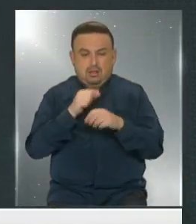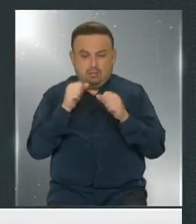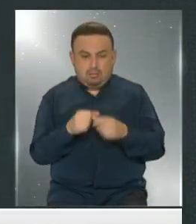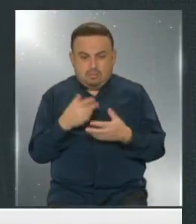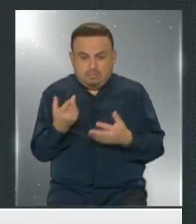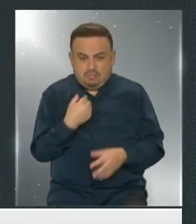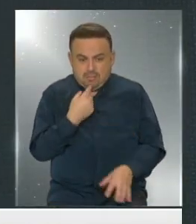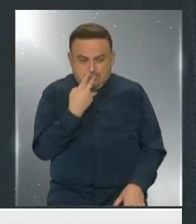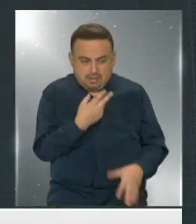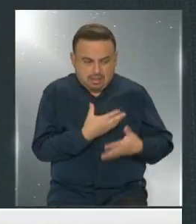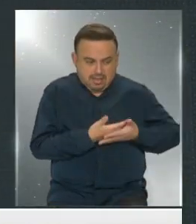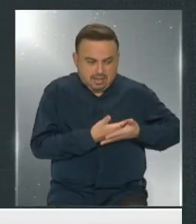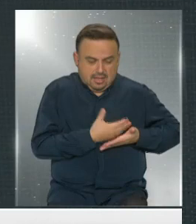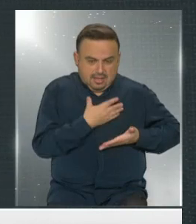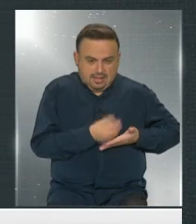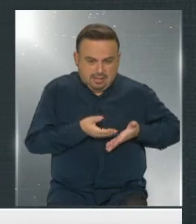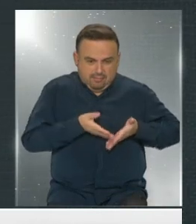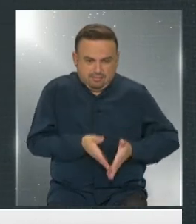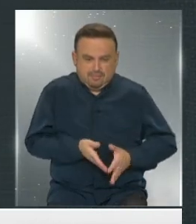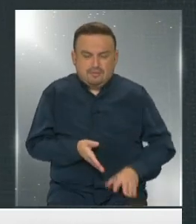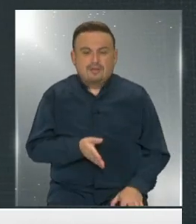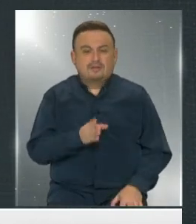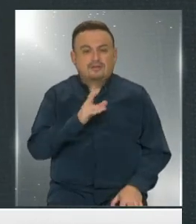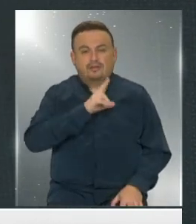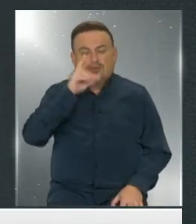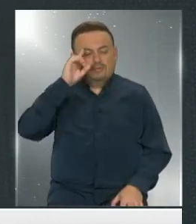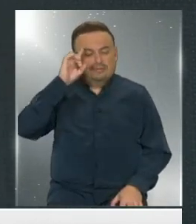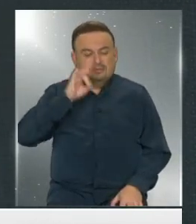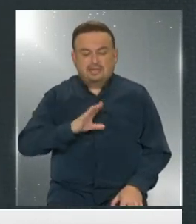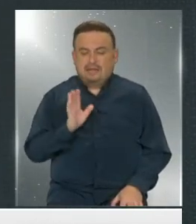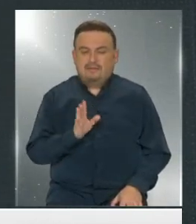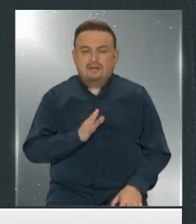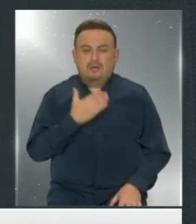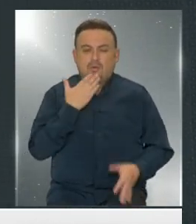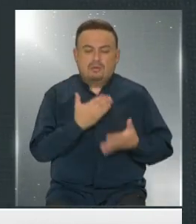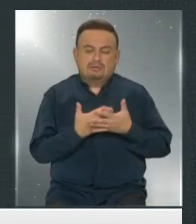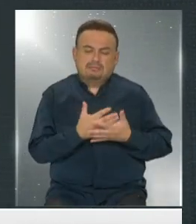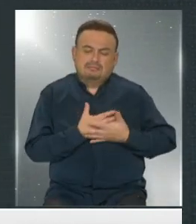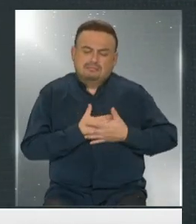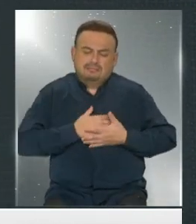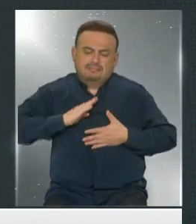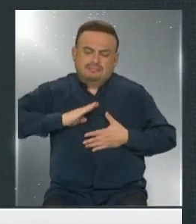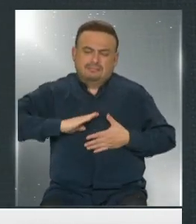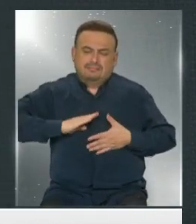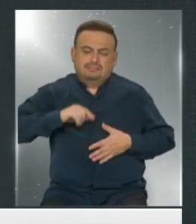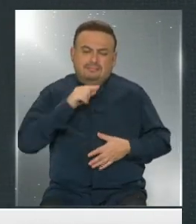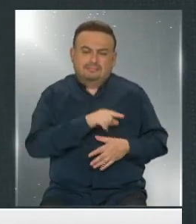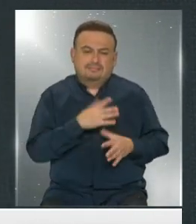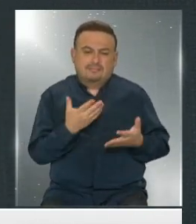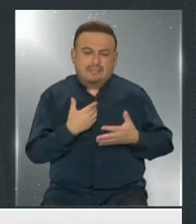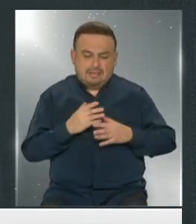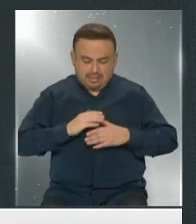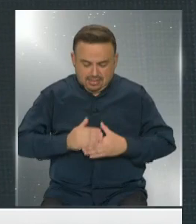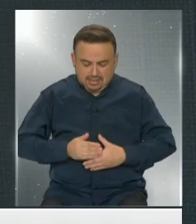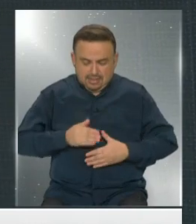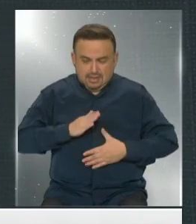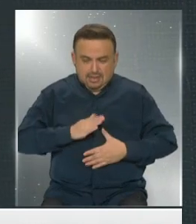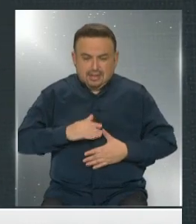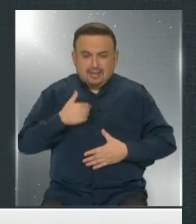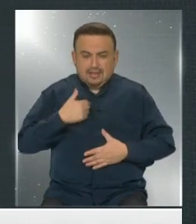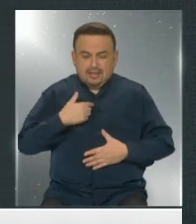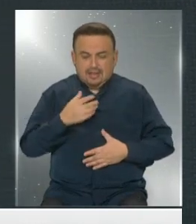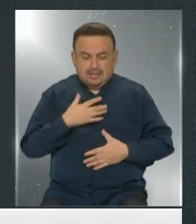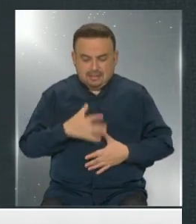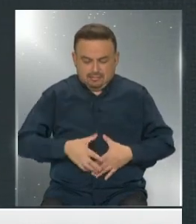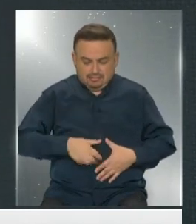ver a su hija recién nacida. Solo Dios sabe, dijo, cuánto extrañé a esta pequeña que había estado dentro de mí y de repente